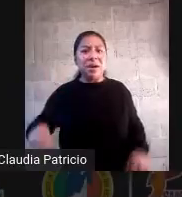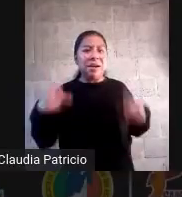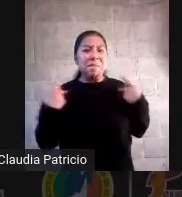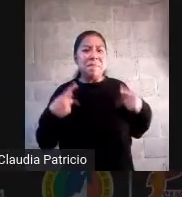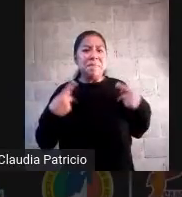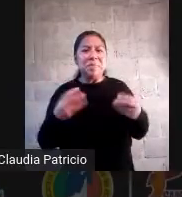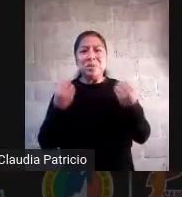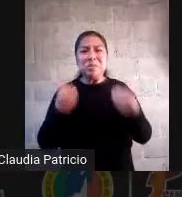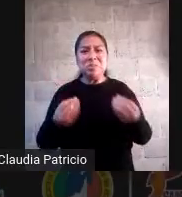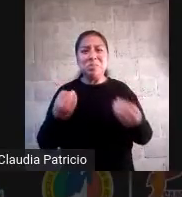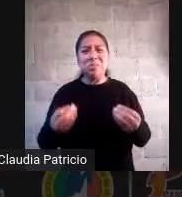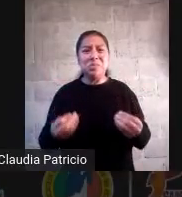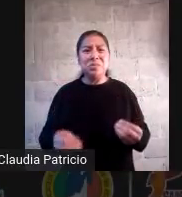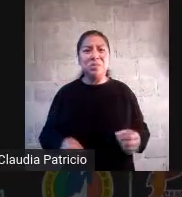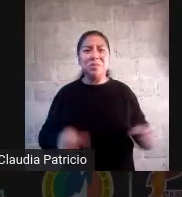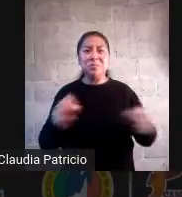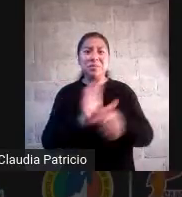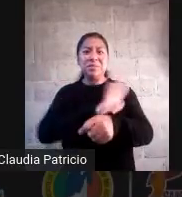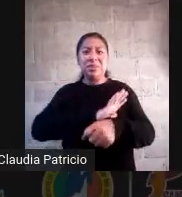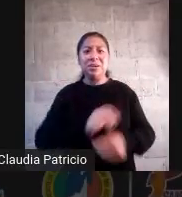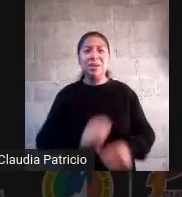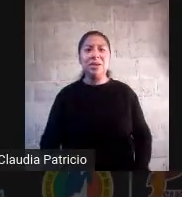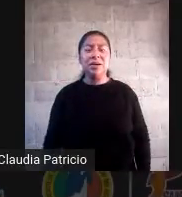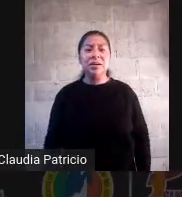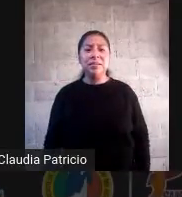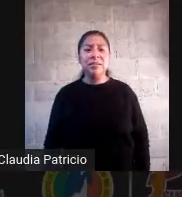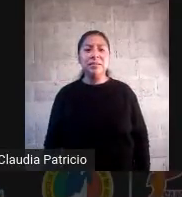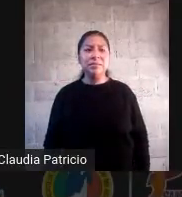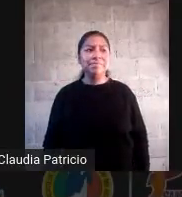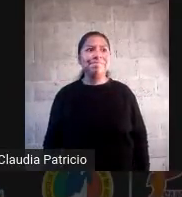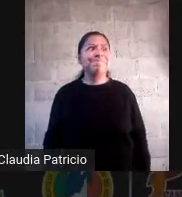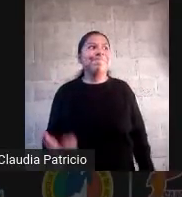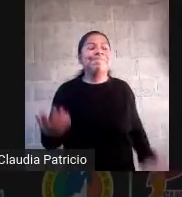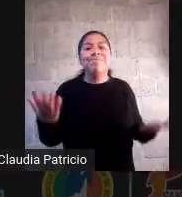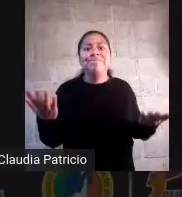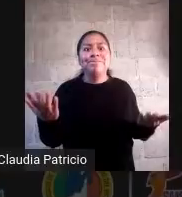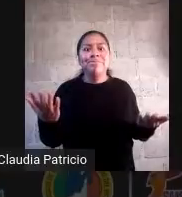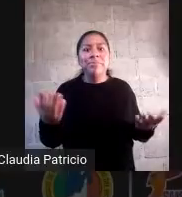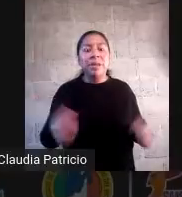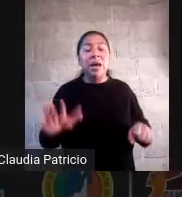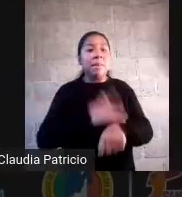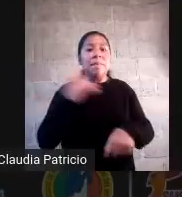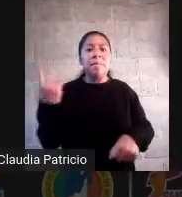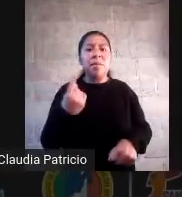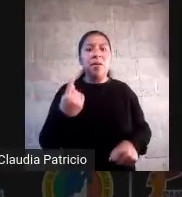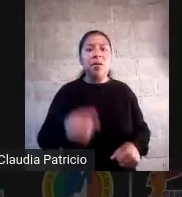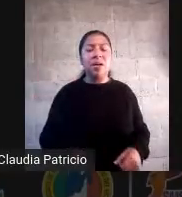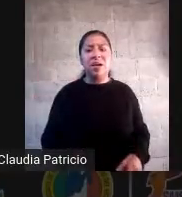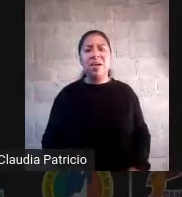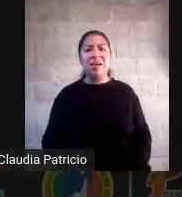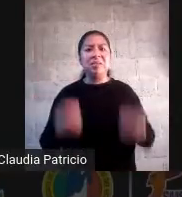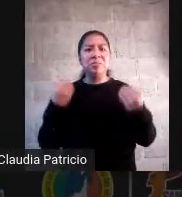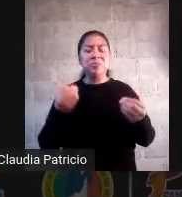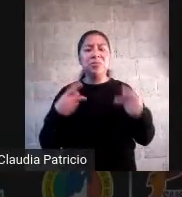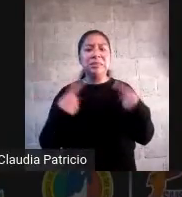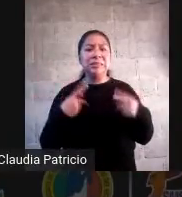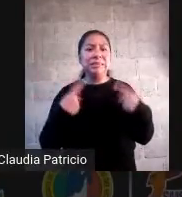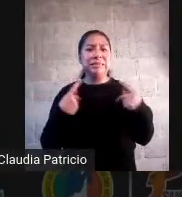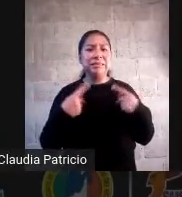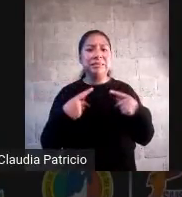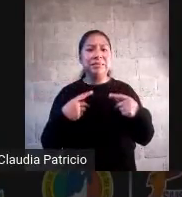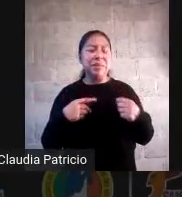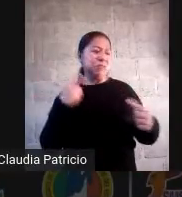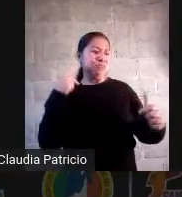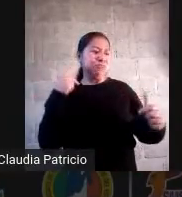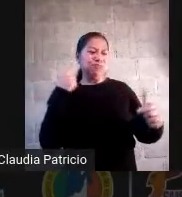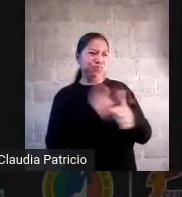interesa saber oye porque a cada rato hay personas que salen asesinadas en un lugar porque las noticias están